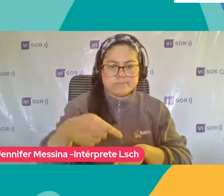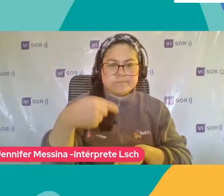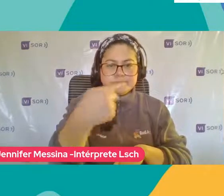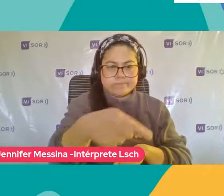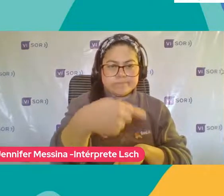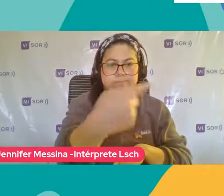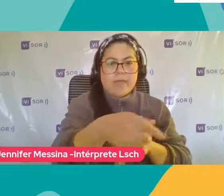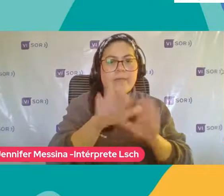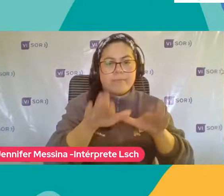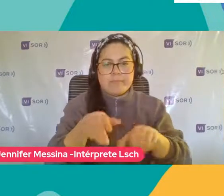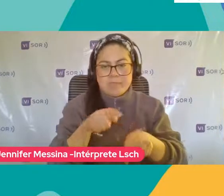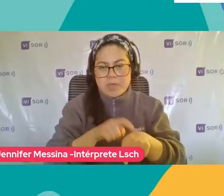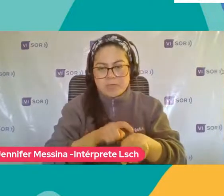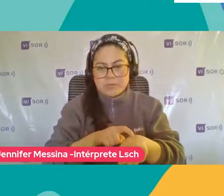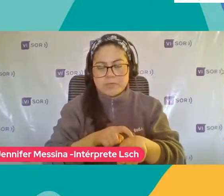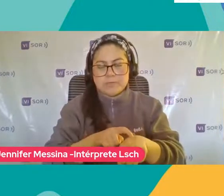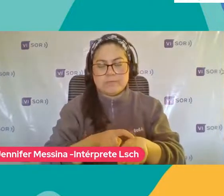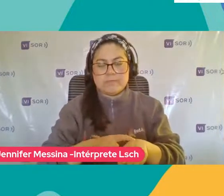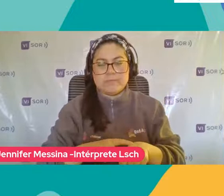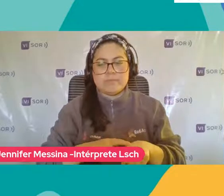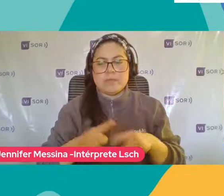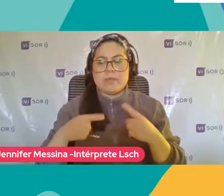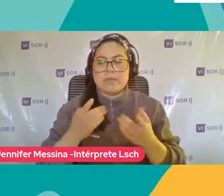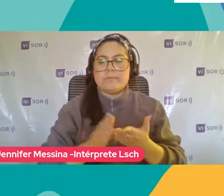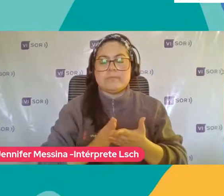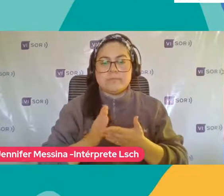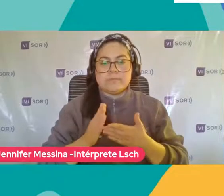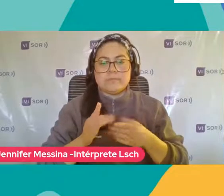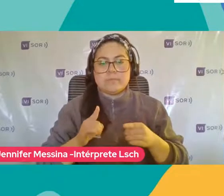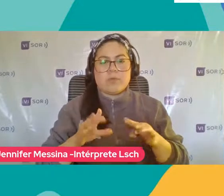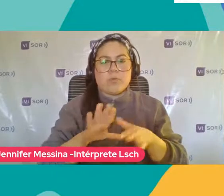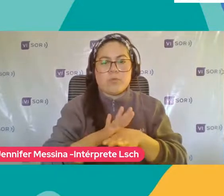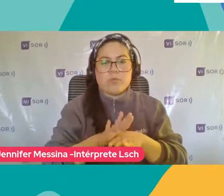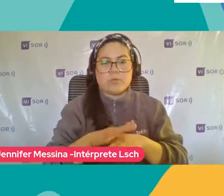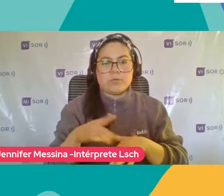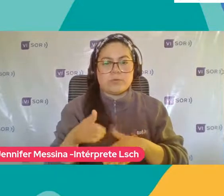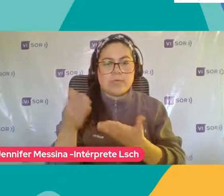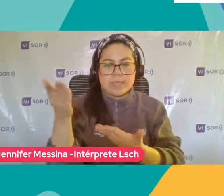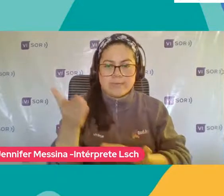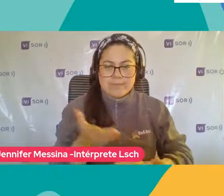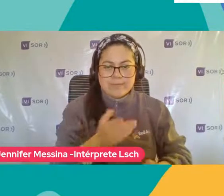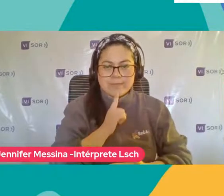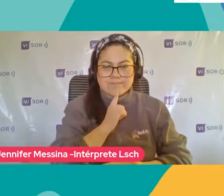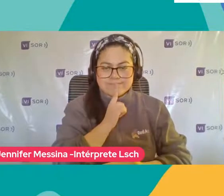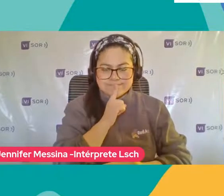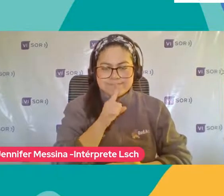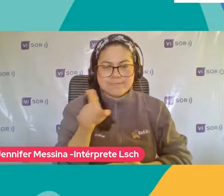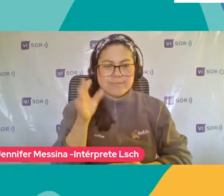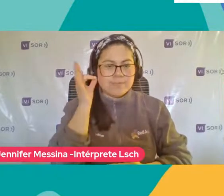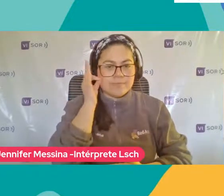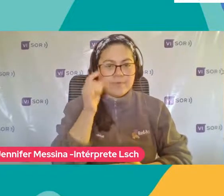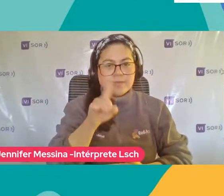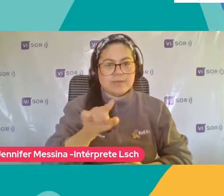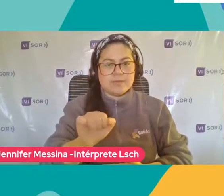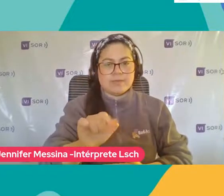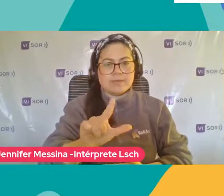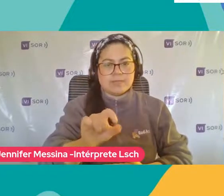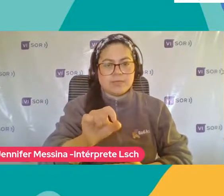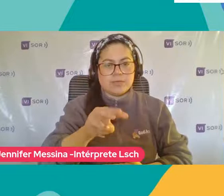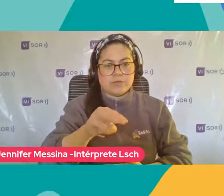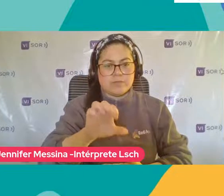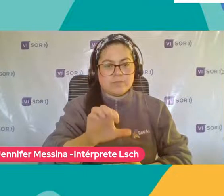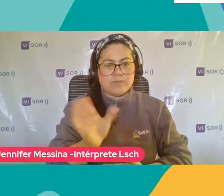Y para comenzar Estamos junto A nuestra invitada Especial Ella es Salomé Pulgar San Martín